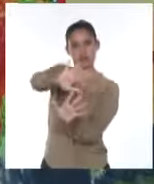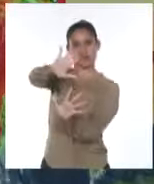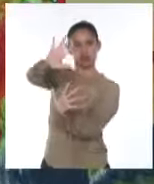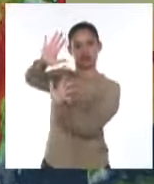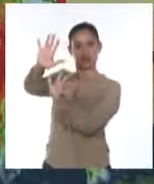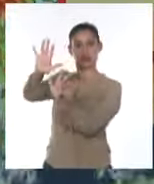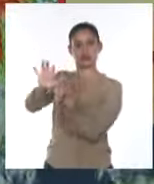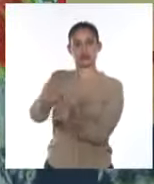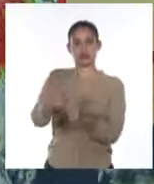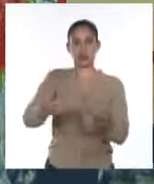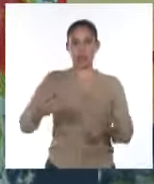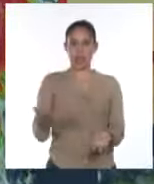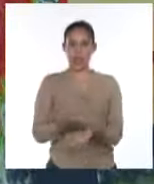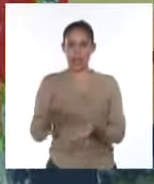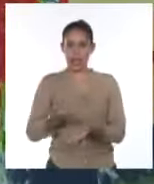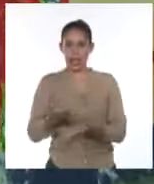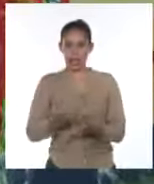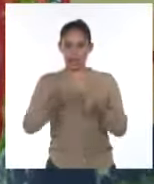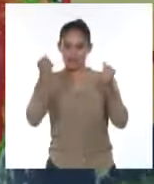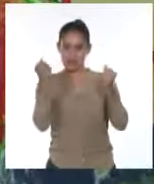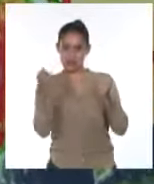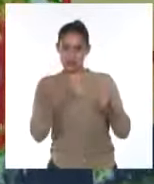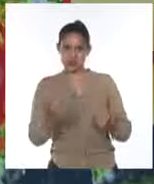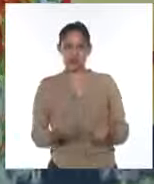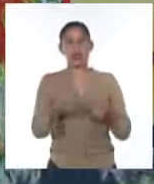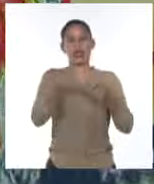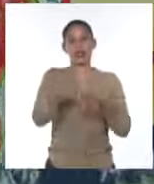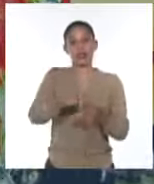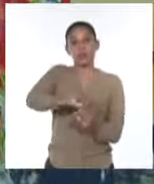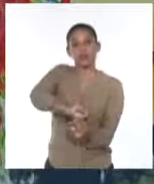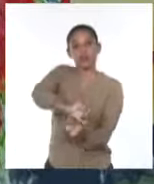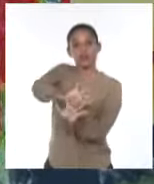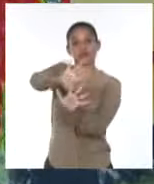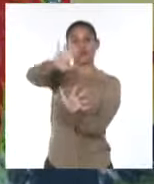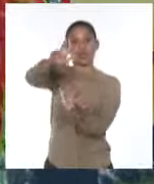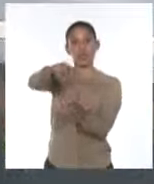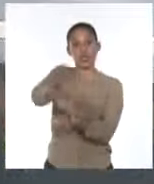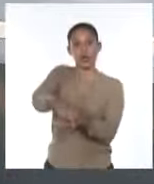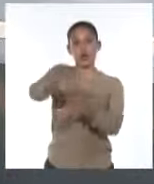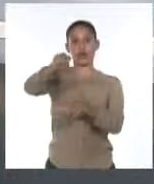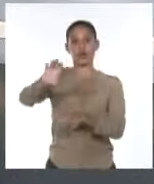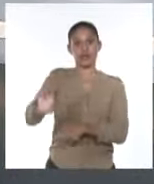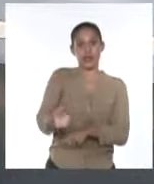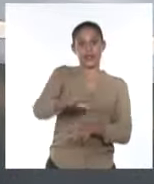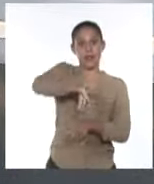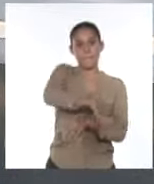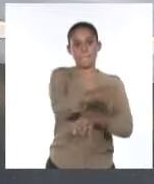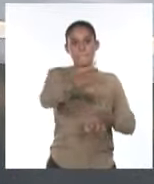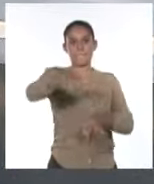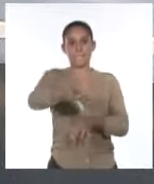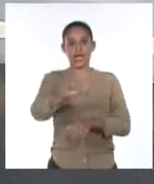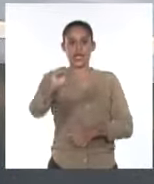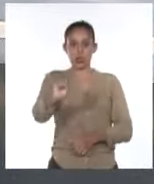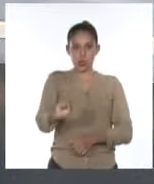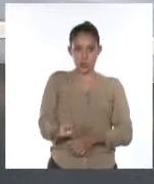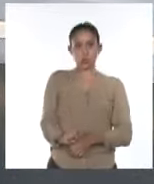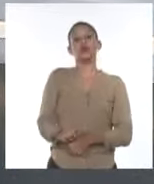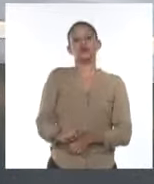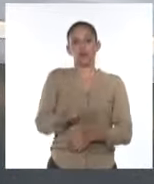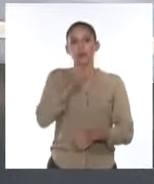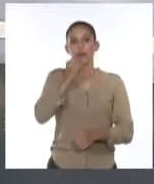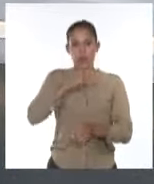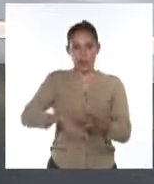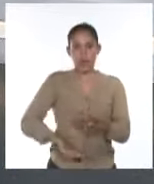e intensidad. A medida que este sistema continúa su movimiento hacia el noroeste por los mares al sur de Cuba, pues irá incrementándose la actividad de